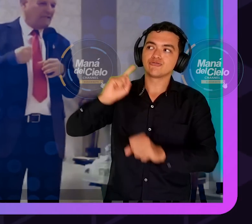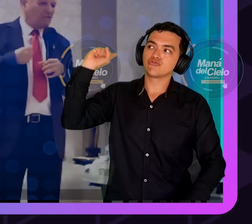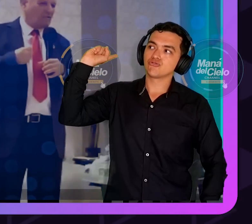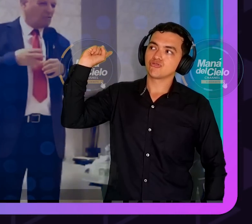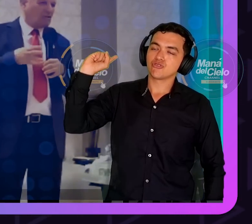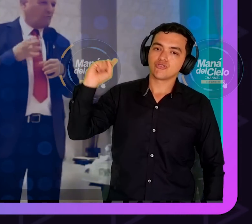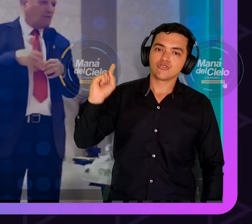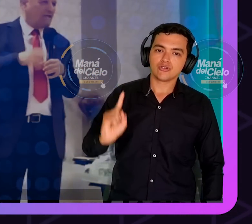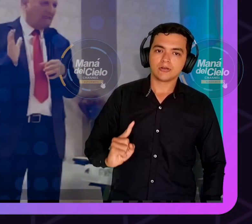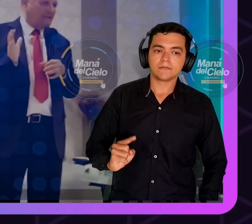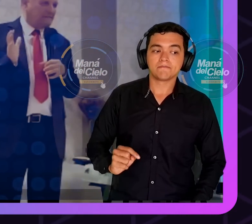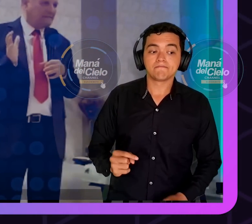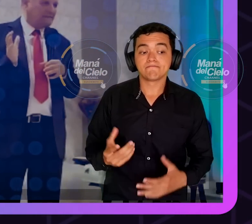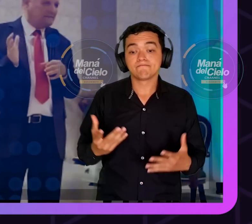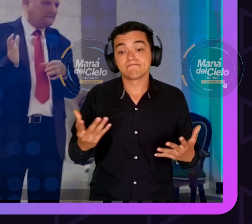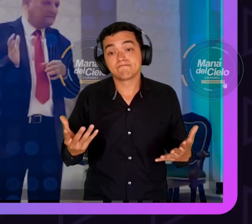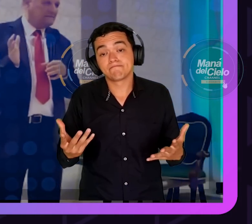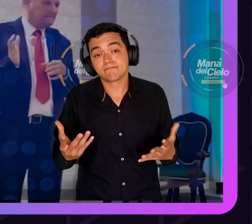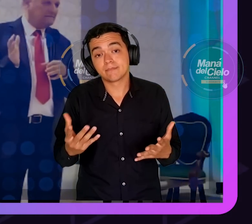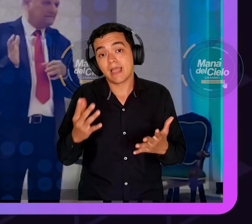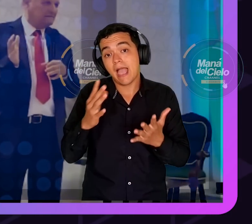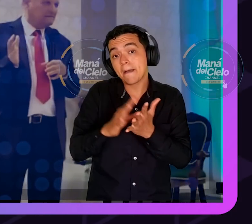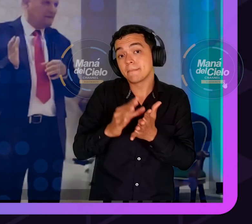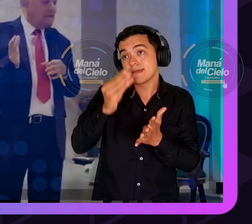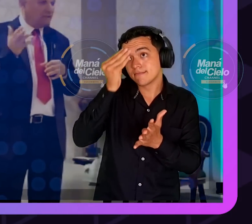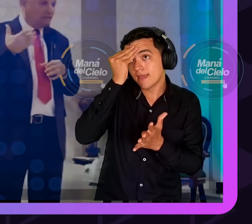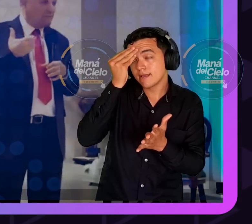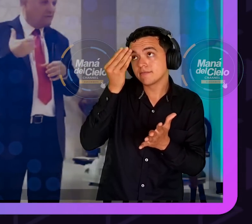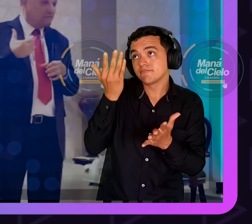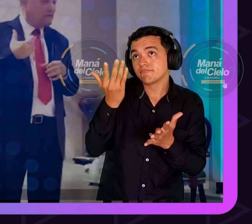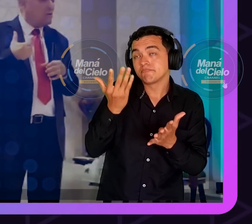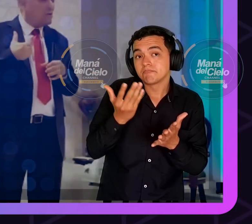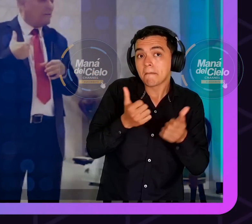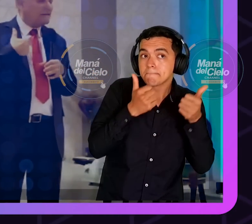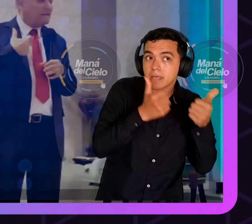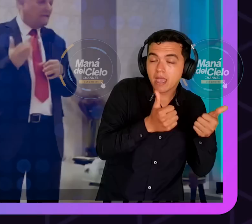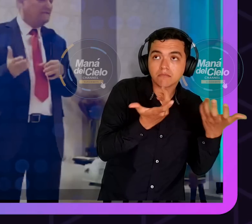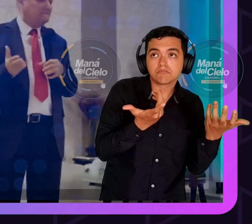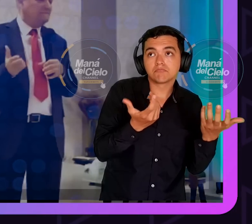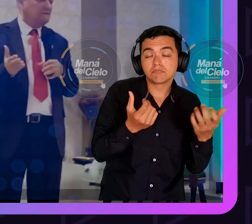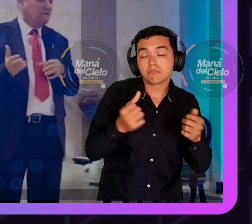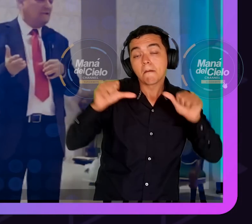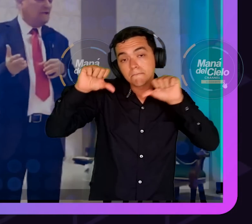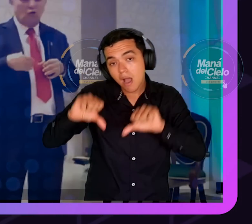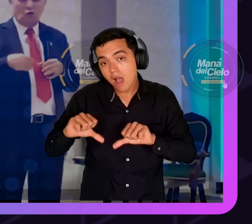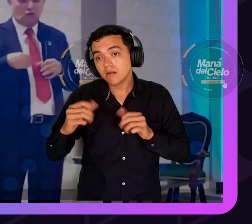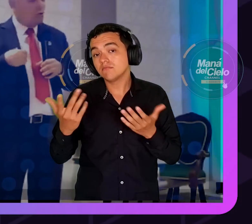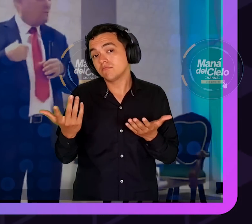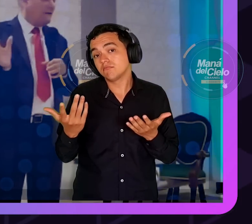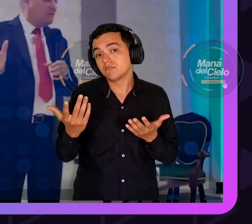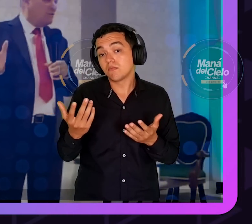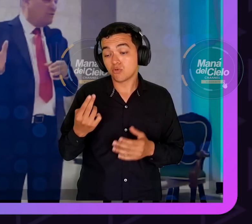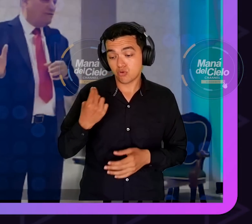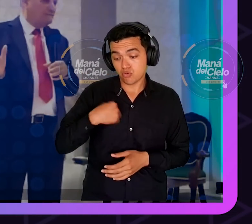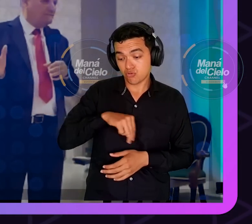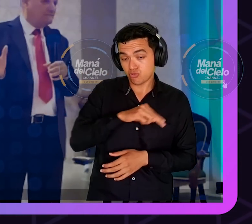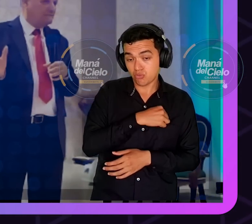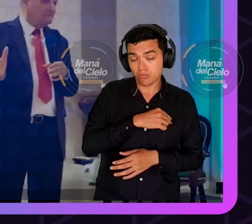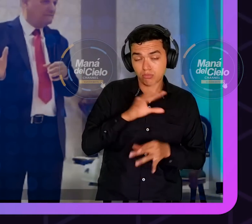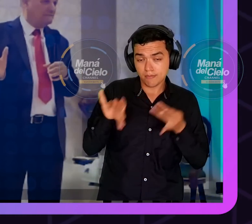cosas buenas y malas. Y eso hay que admitir. Eso hay compartir de ahí. No todo lo hemos aprendido es bueno.